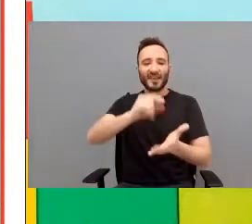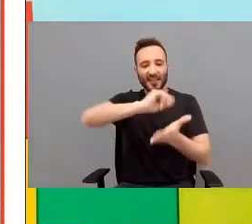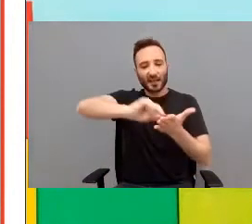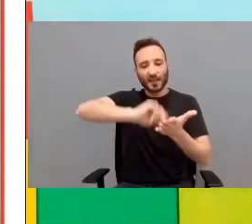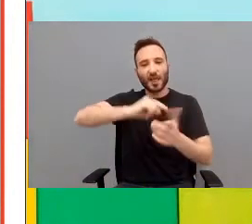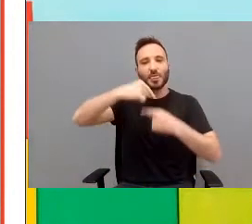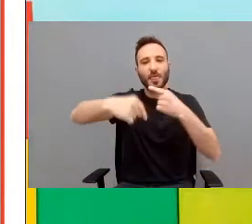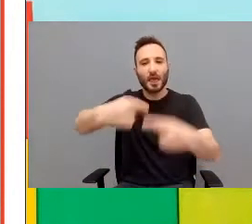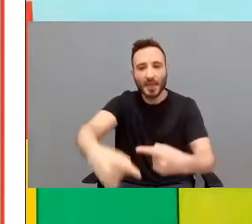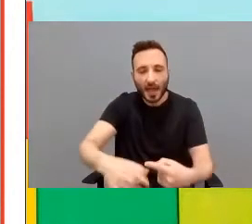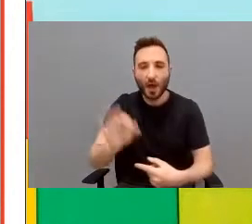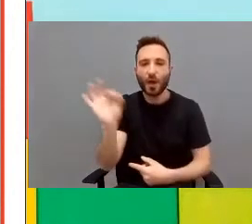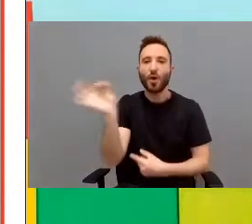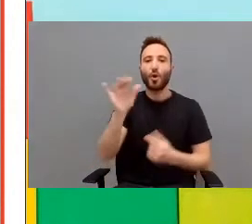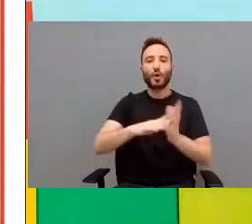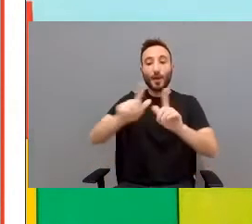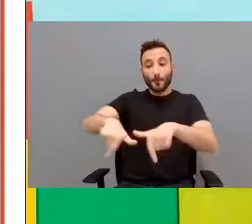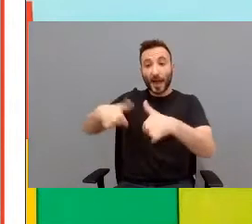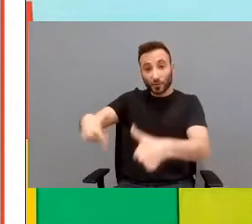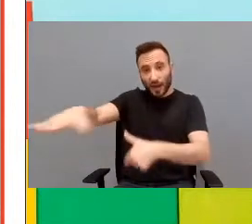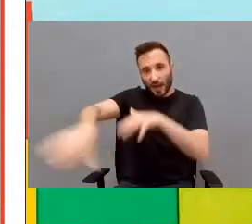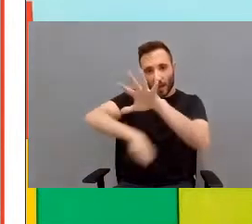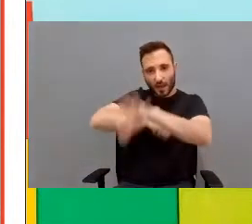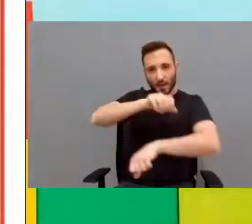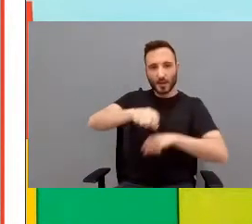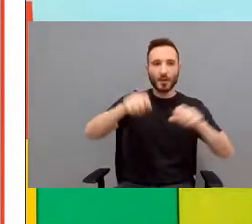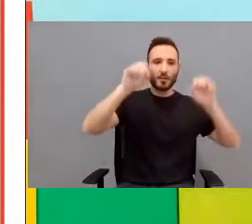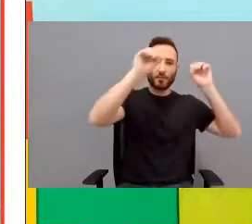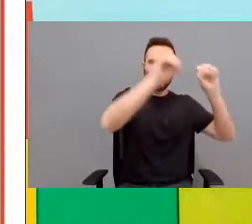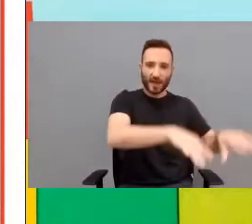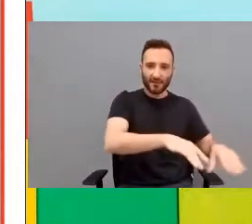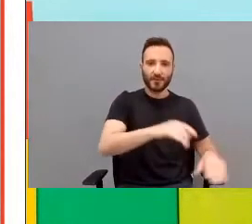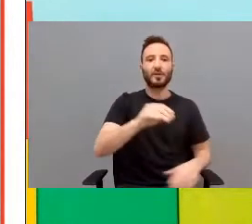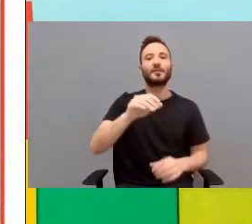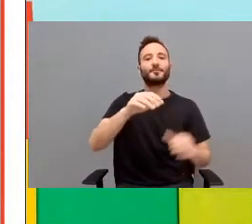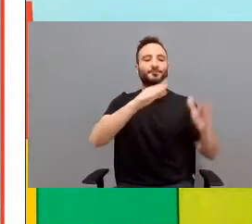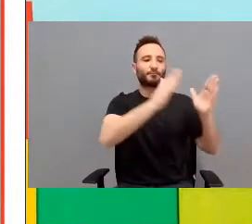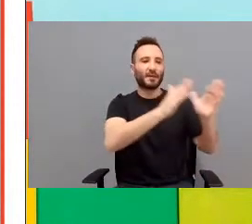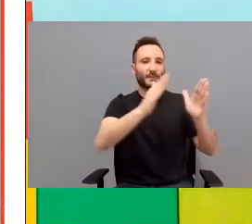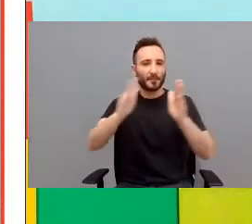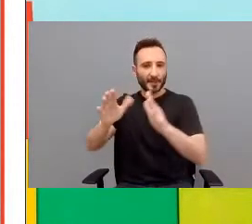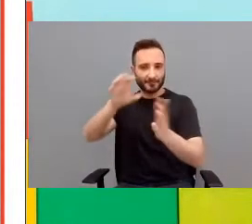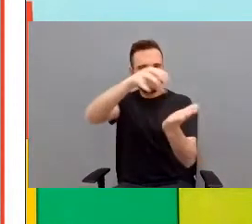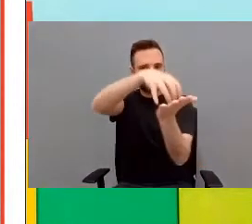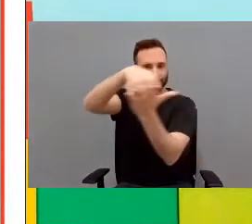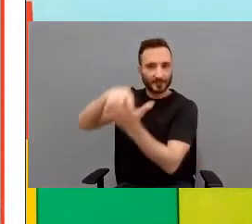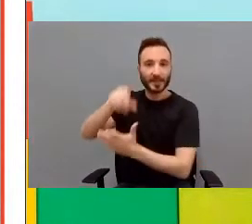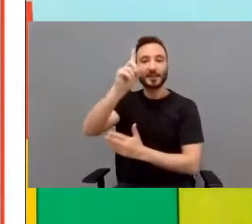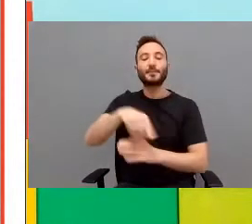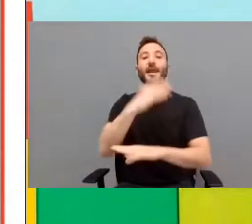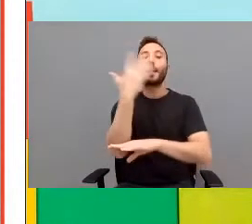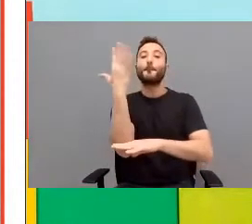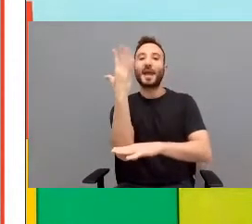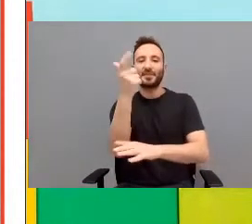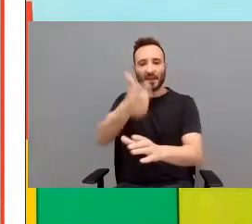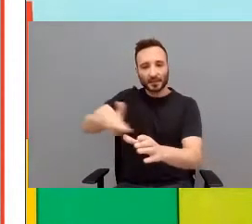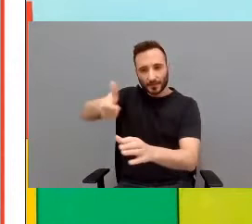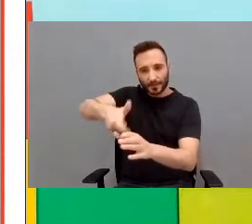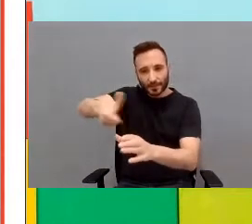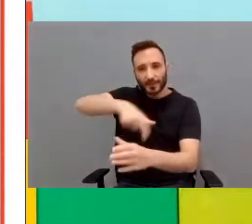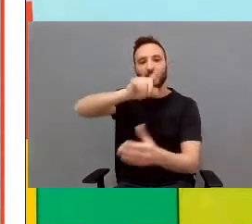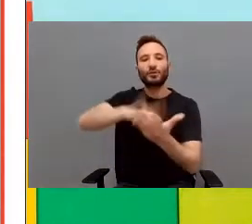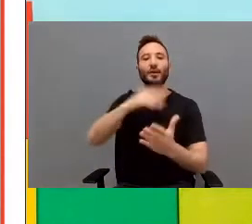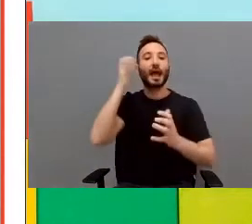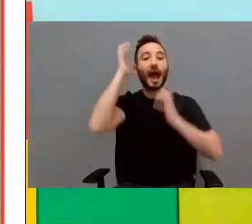el horario diario, retirar los residuos a los contenedores correspondientes, cuidar las plantas, cuidar la